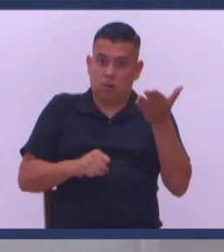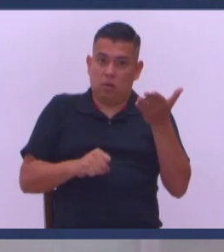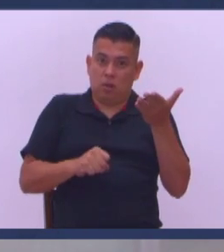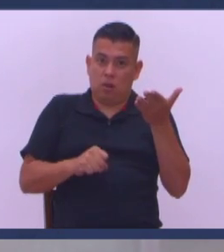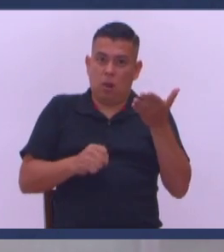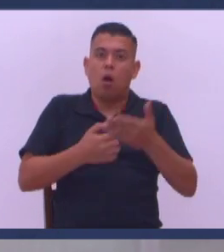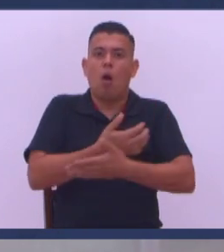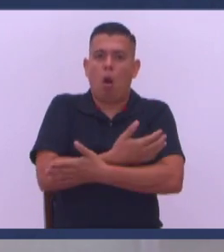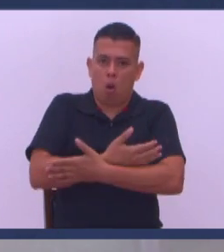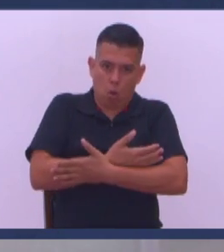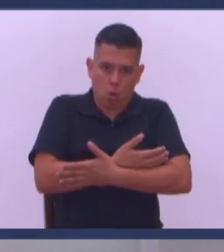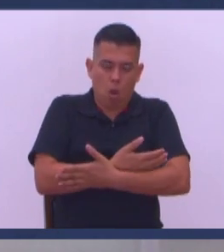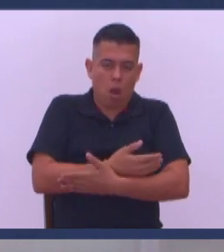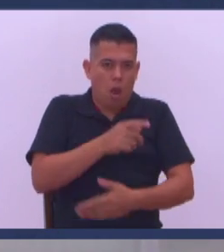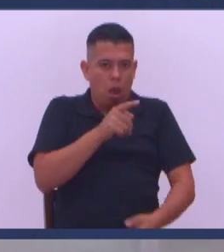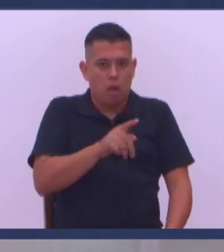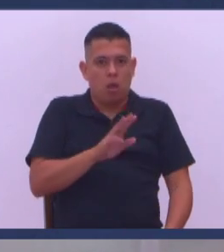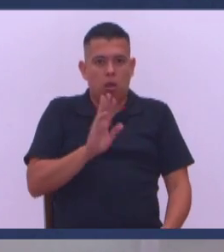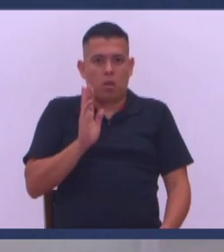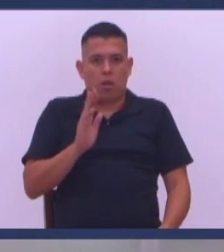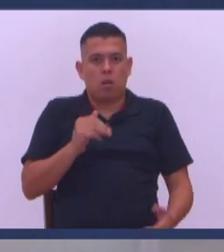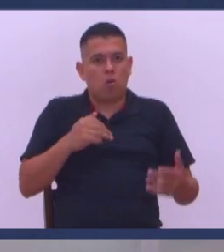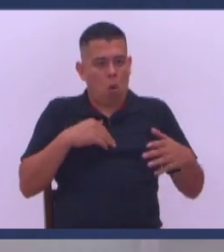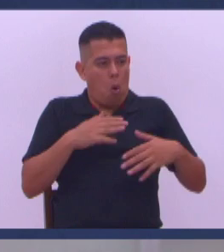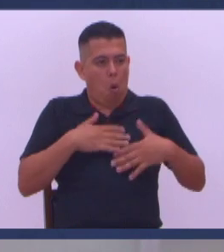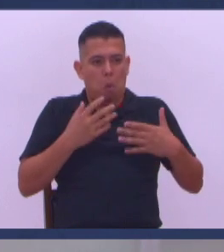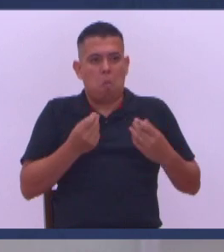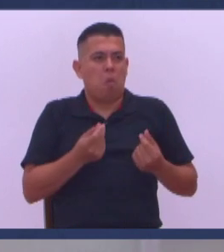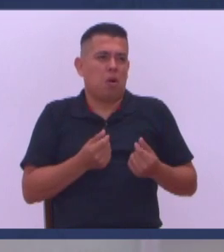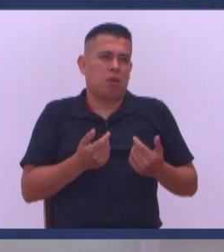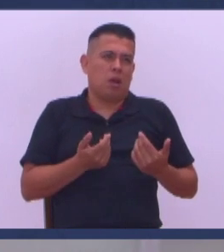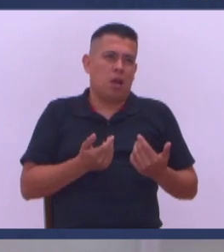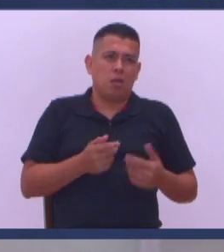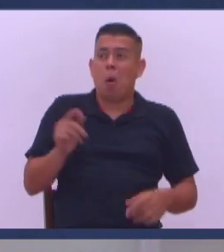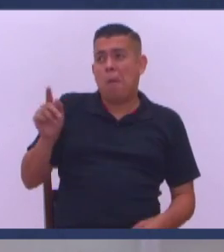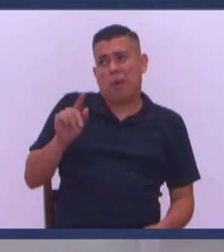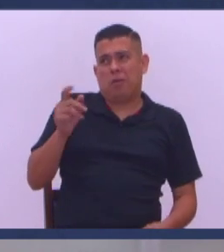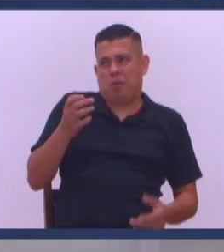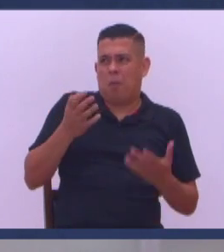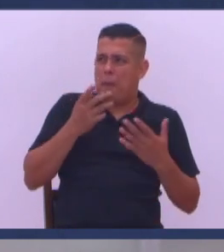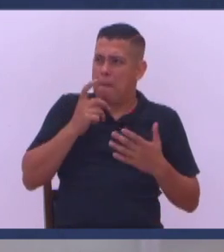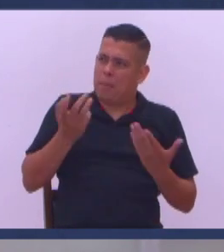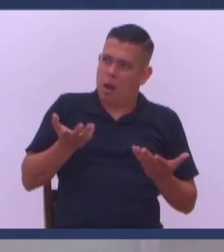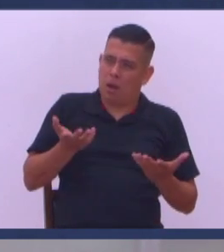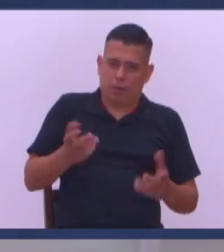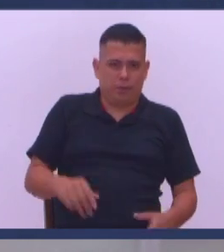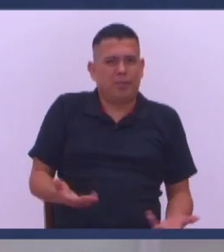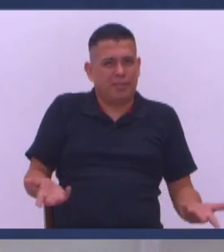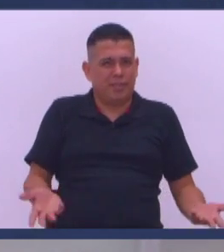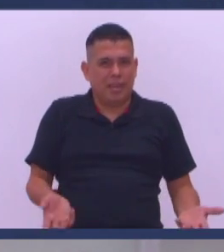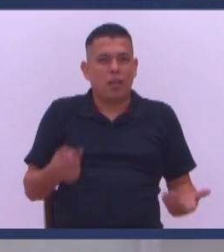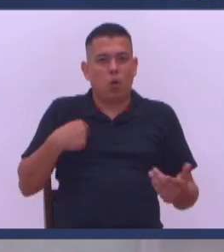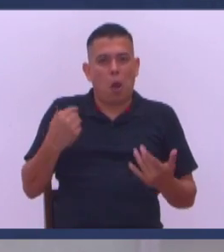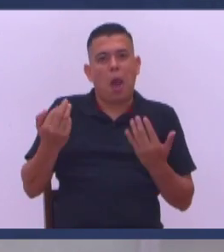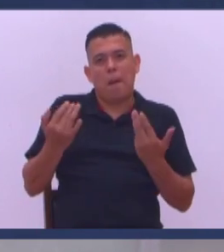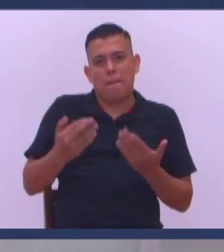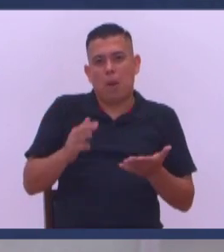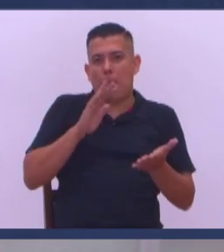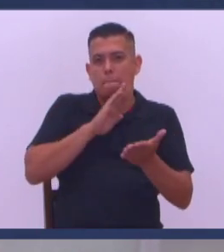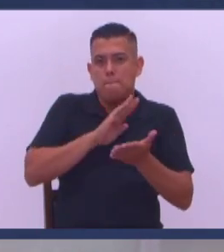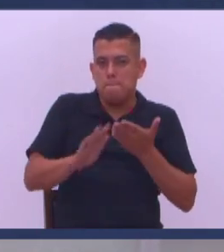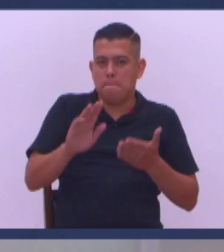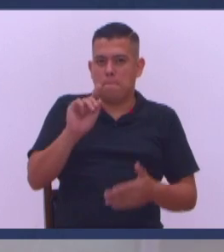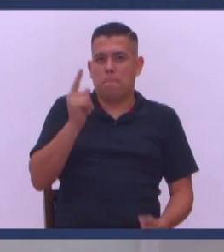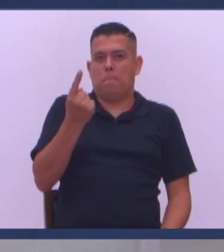Yo tengo hijos míos Que son tan sinvergüenza Que cuando topan Ya no tienen plata Y dice Papi ¿Crees que me prestas? O que hasta hoy Estoy esperando Que me pague el